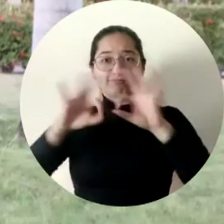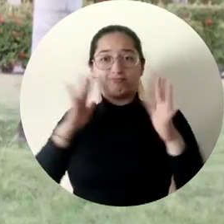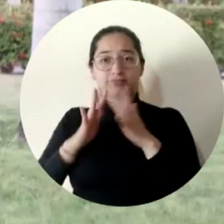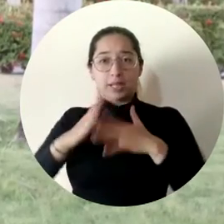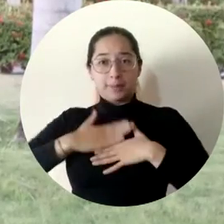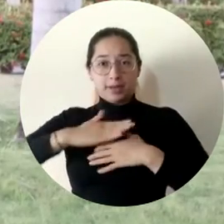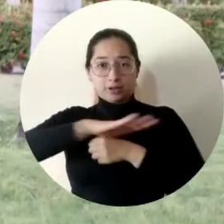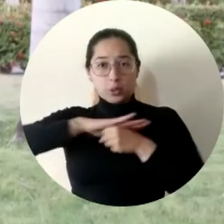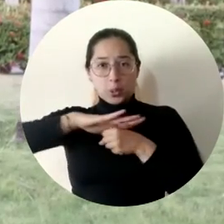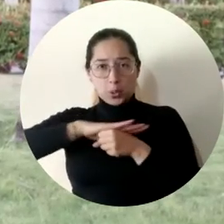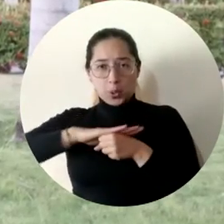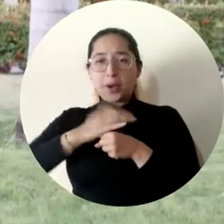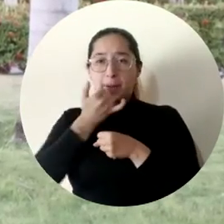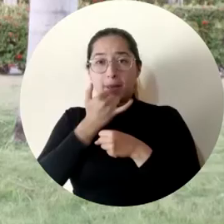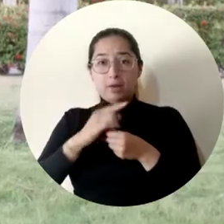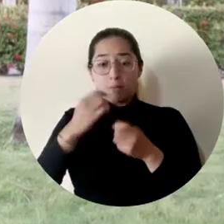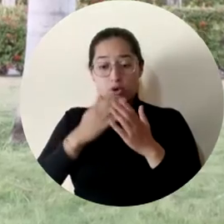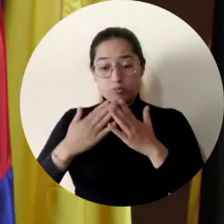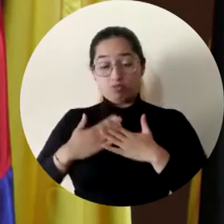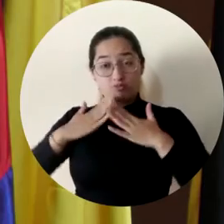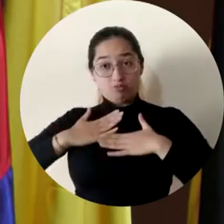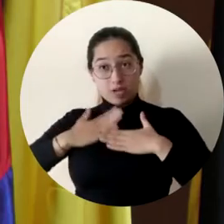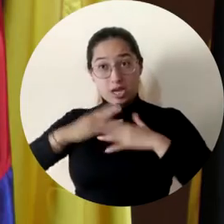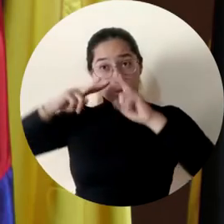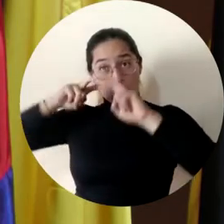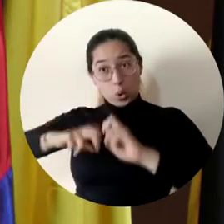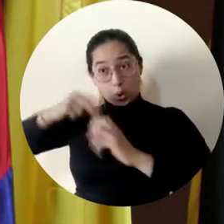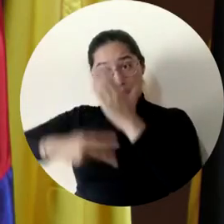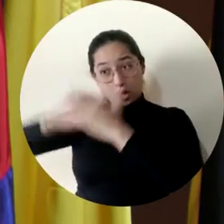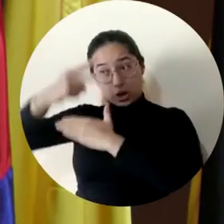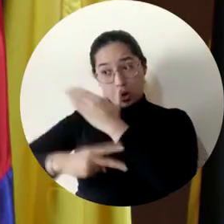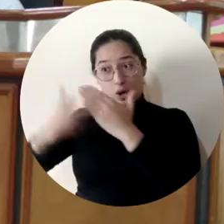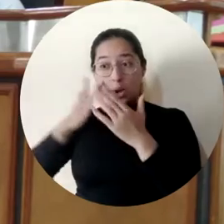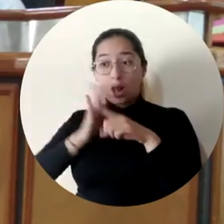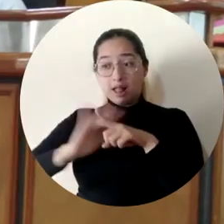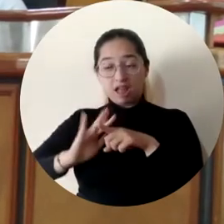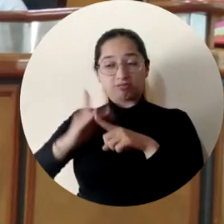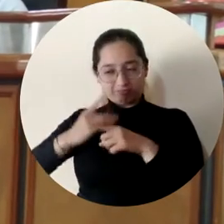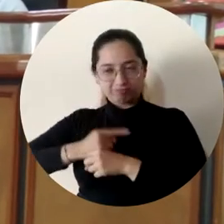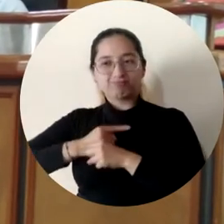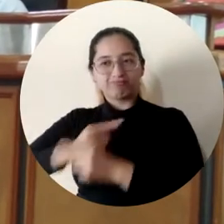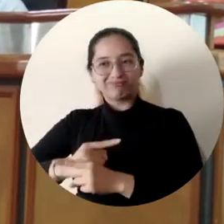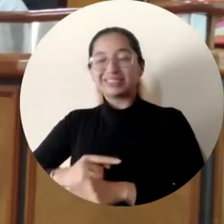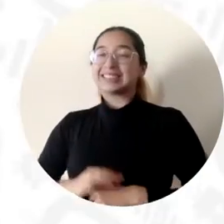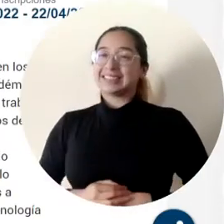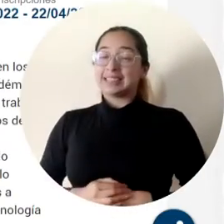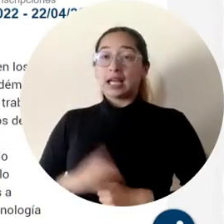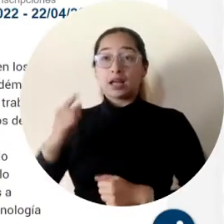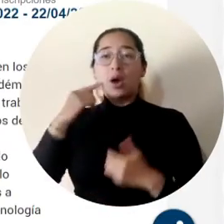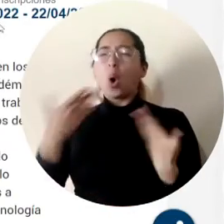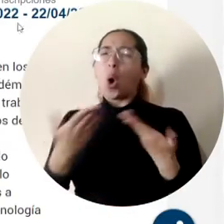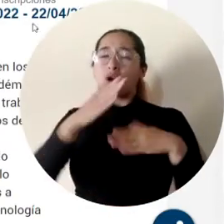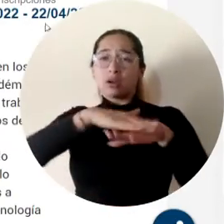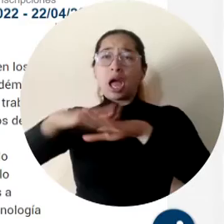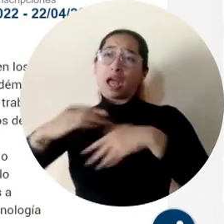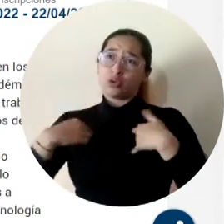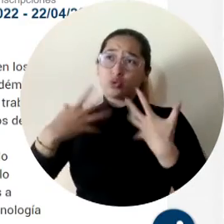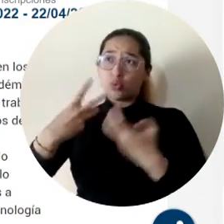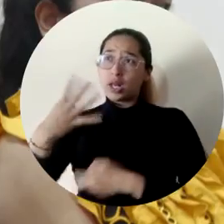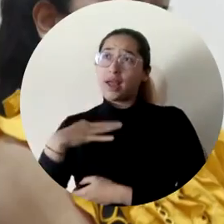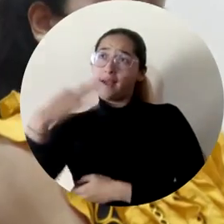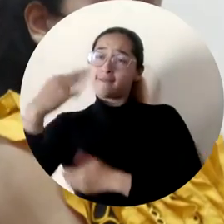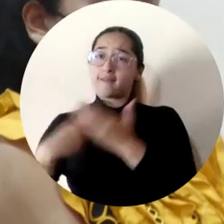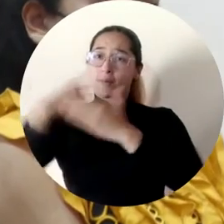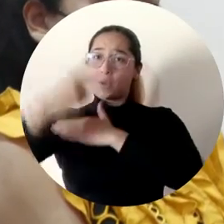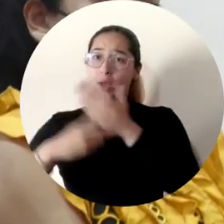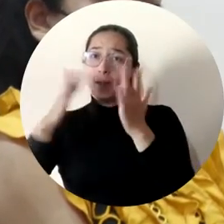representa una posibilidad de llevar a feliz término estas investigaciones. Hasta el viernes 22 de abril